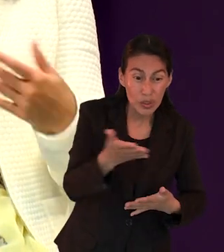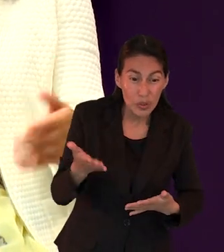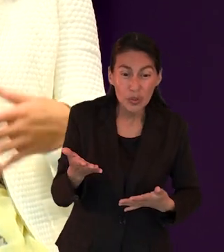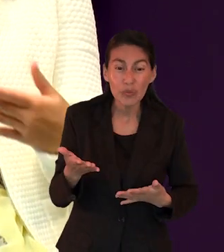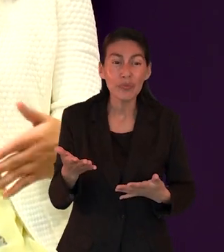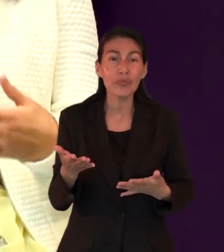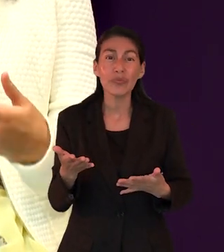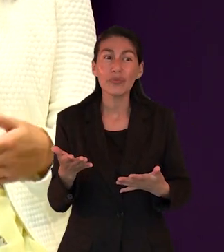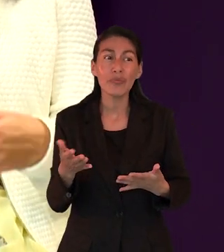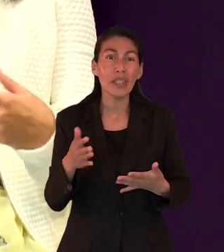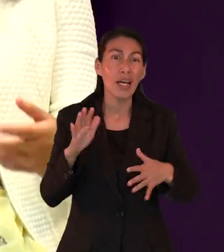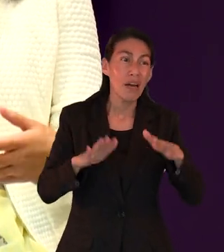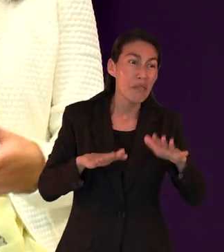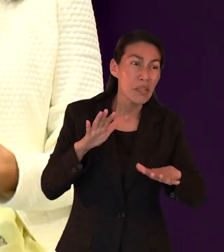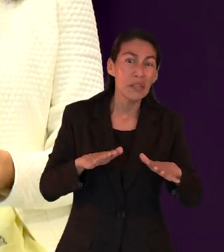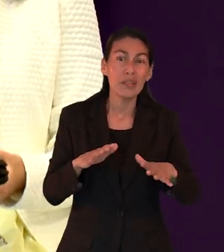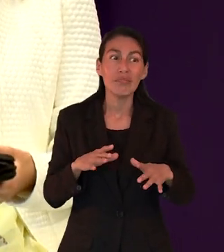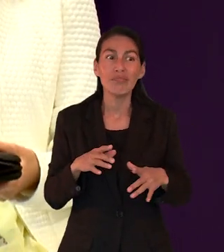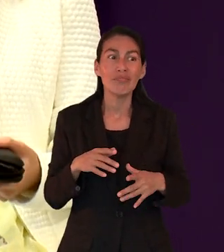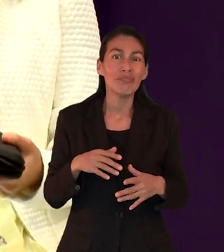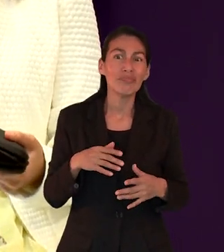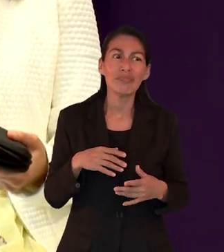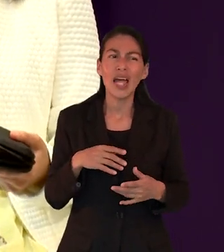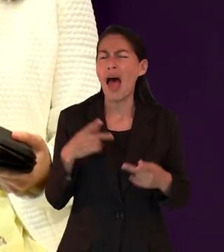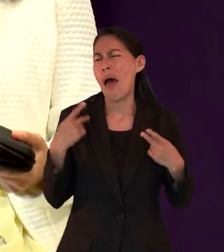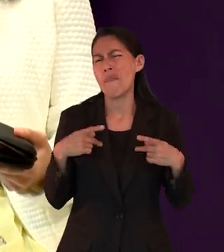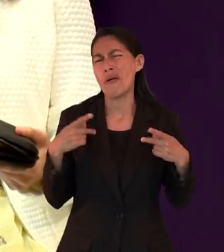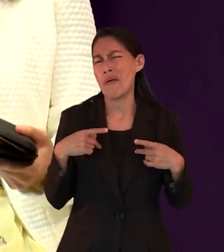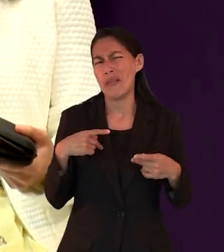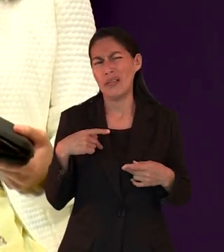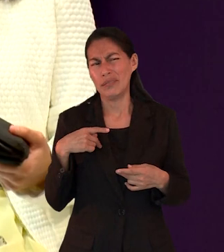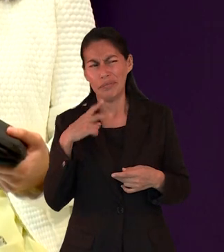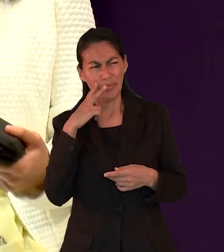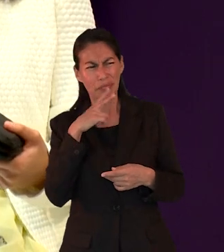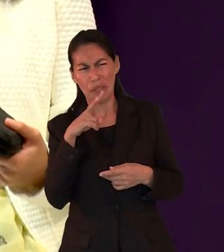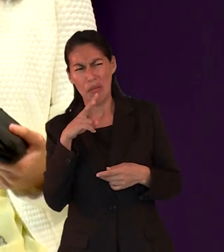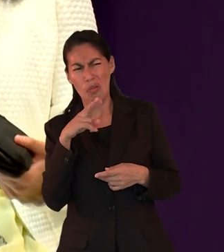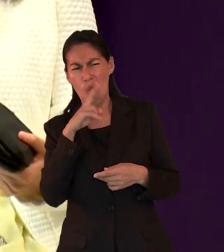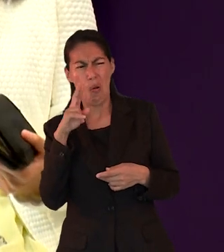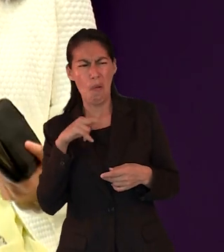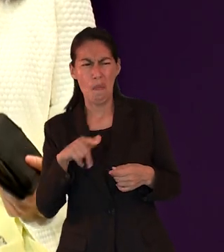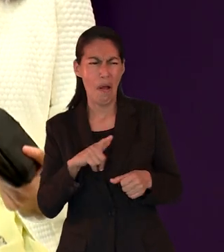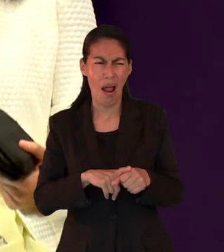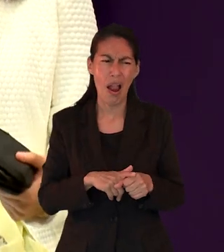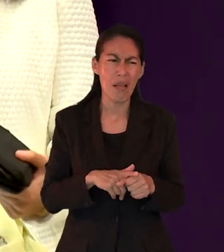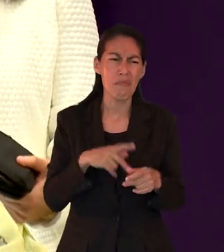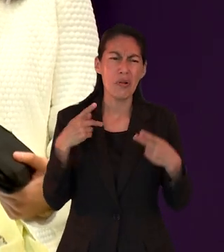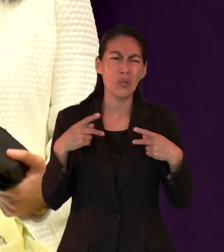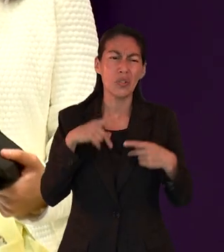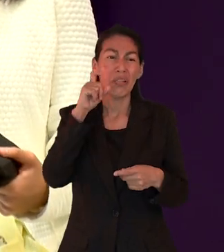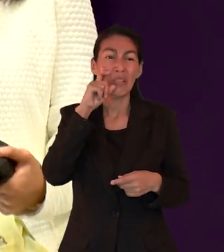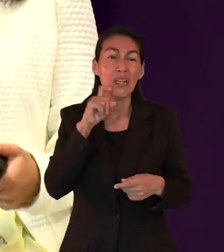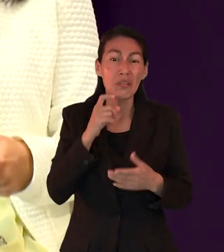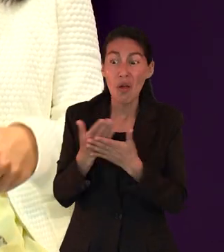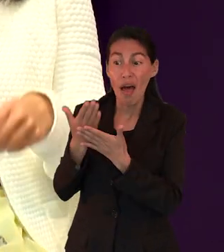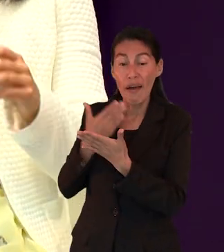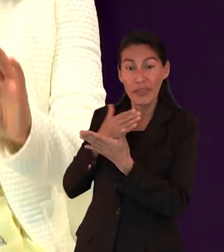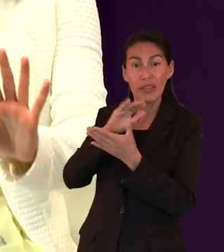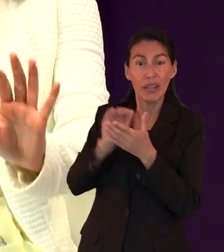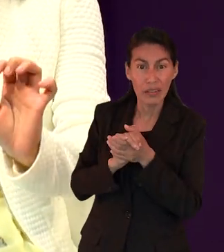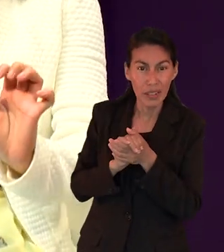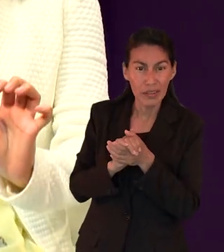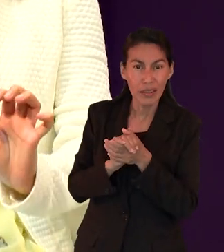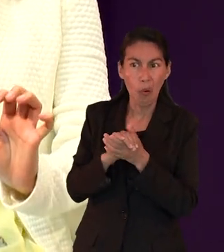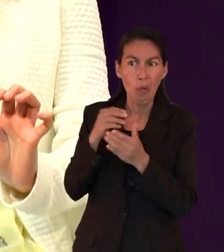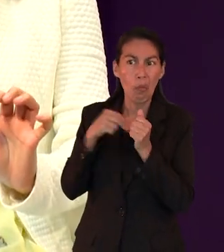se hacen muchas cosas simplemente porque la gente no ve mal que una persona cometa inmoralidad sexual antes del matrimonio. Y pues